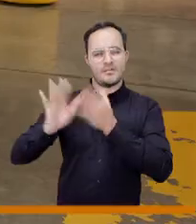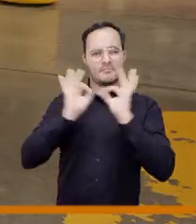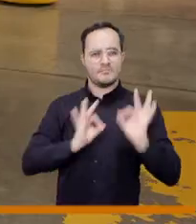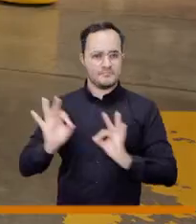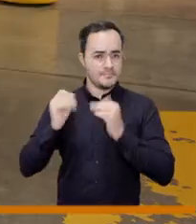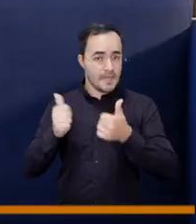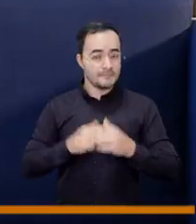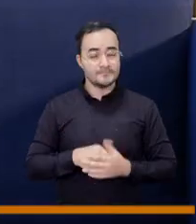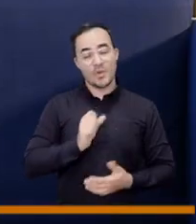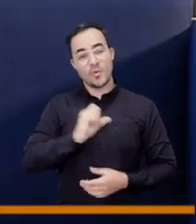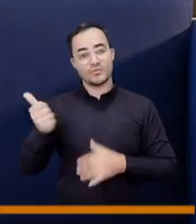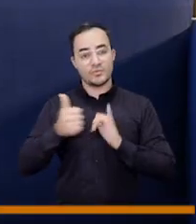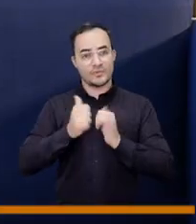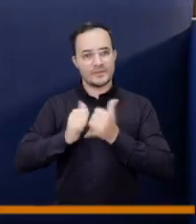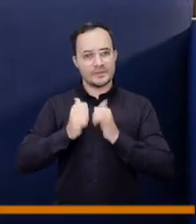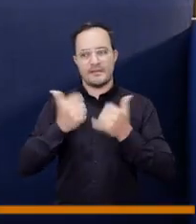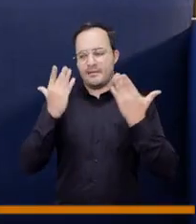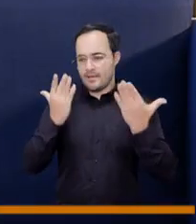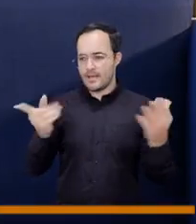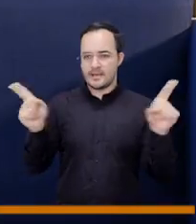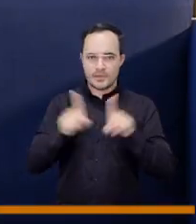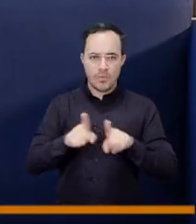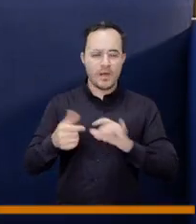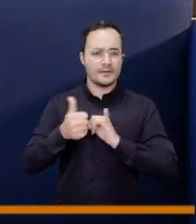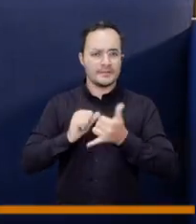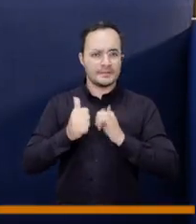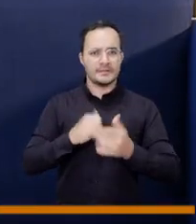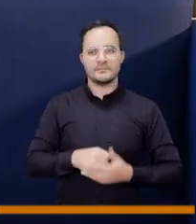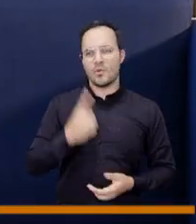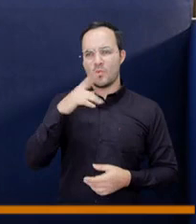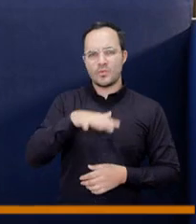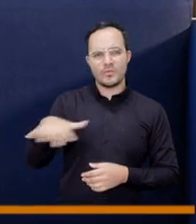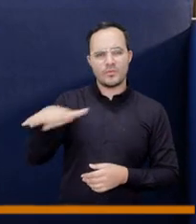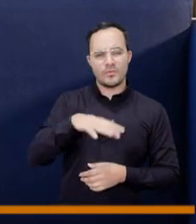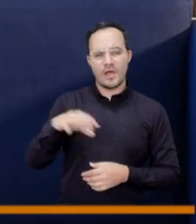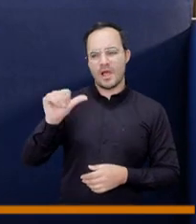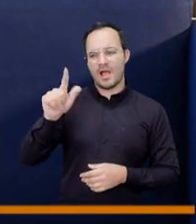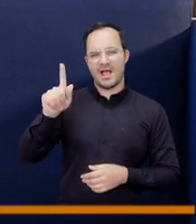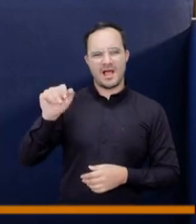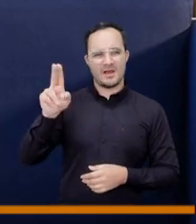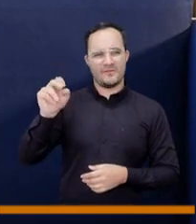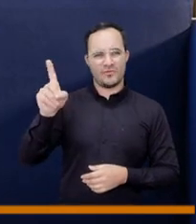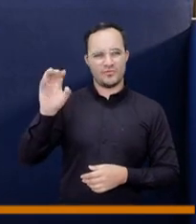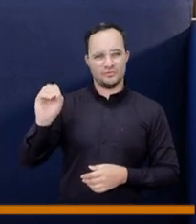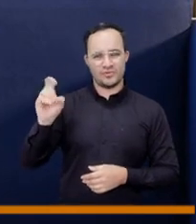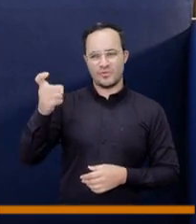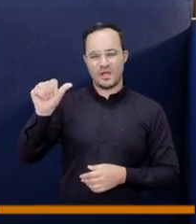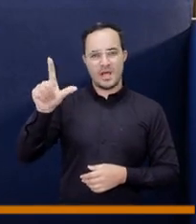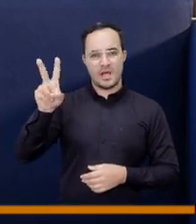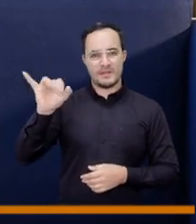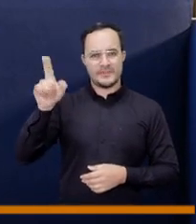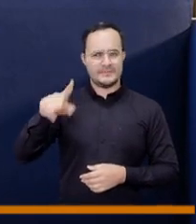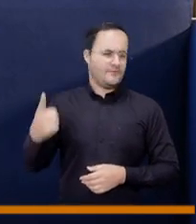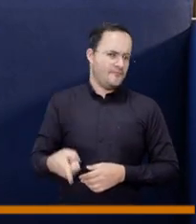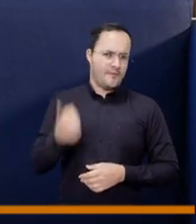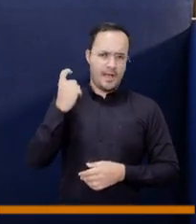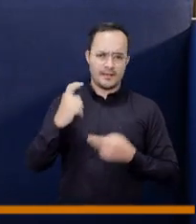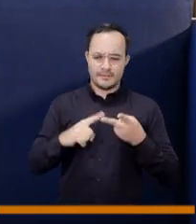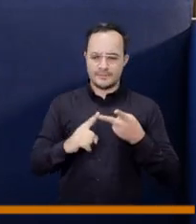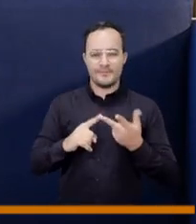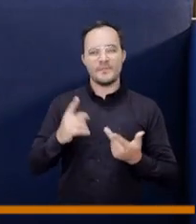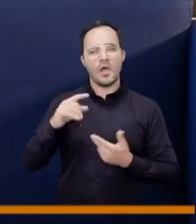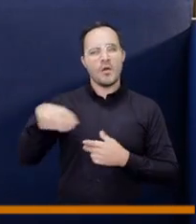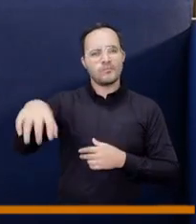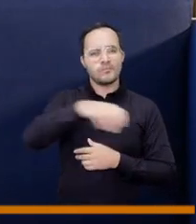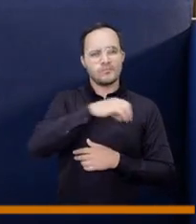los escenarios deportivos que el inder en cada escenario ejemplo la pista alfonso galvis que hace poco estuvimos visitando ejemplo los